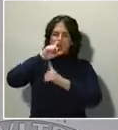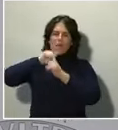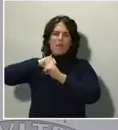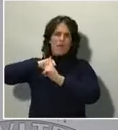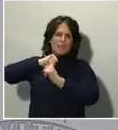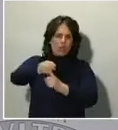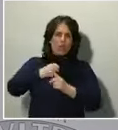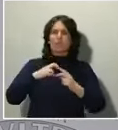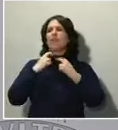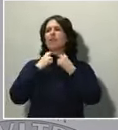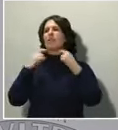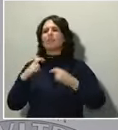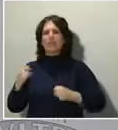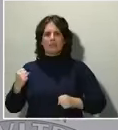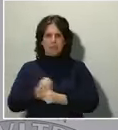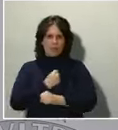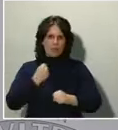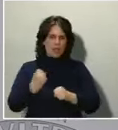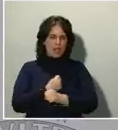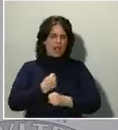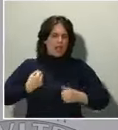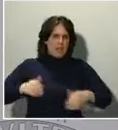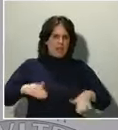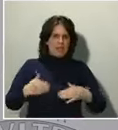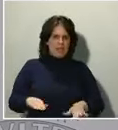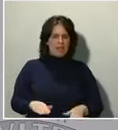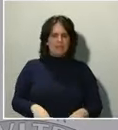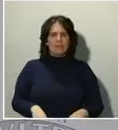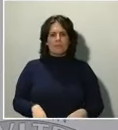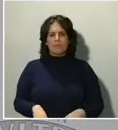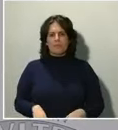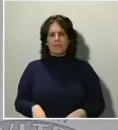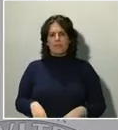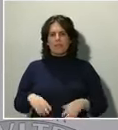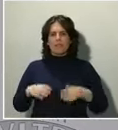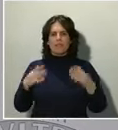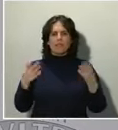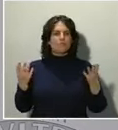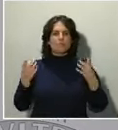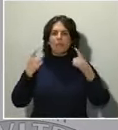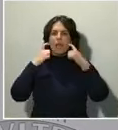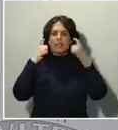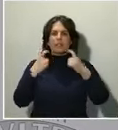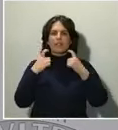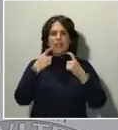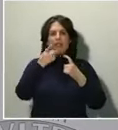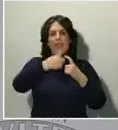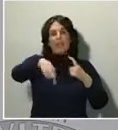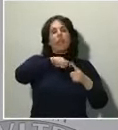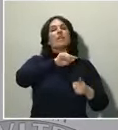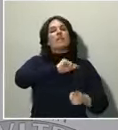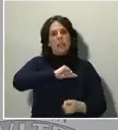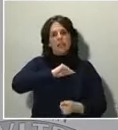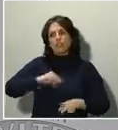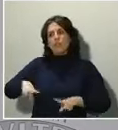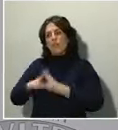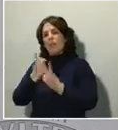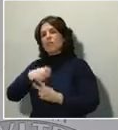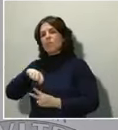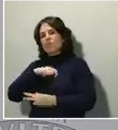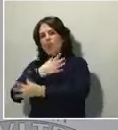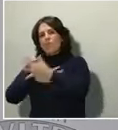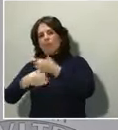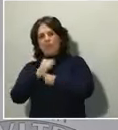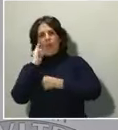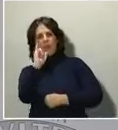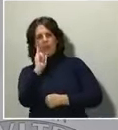deben tener y hacerles partícipes de toda la empatía y toda la solidaridad del conjunto de la sociedad española. Y también, lógicamente,